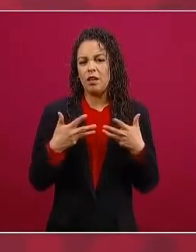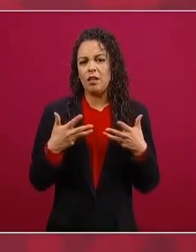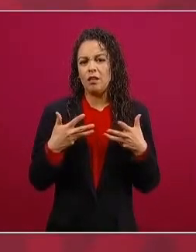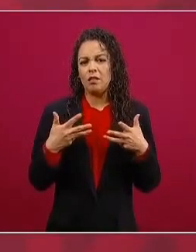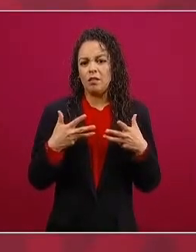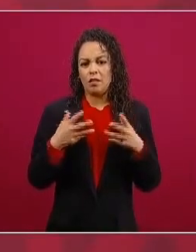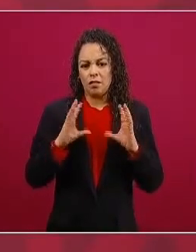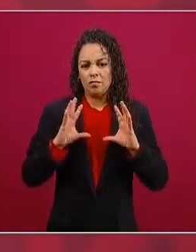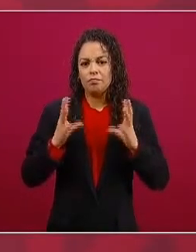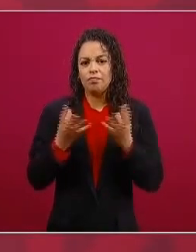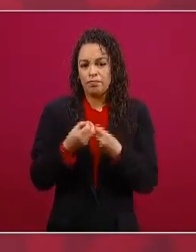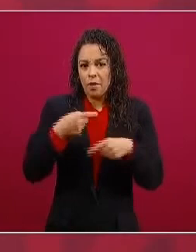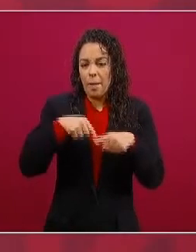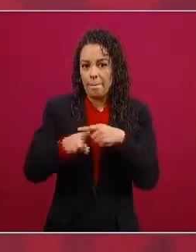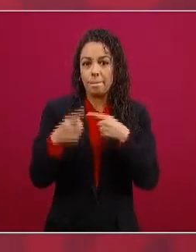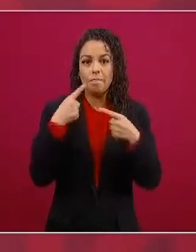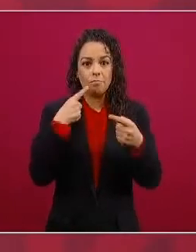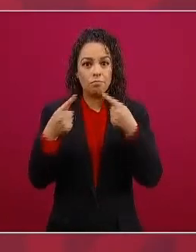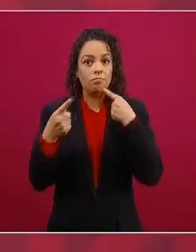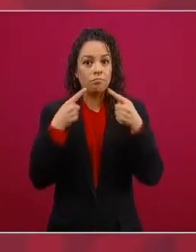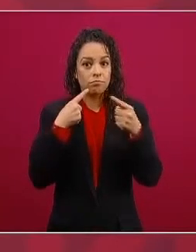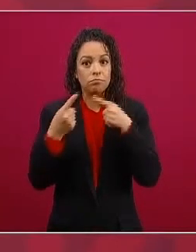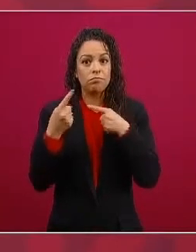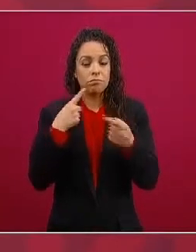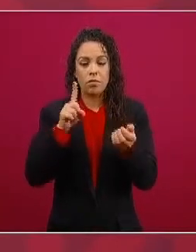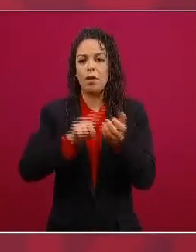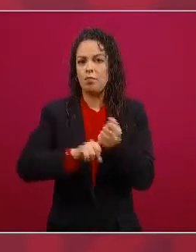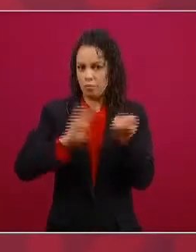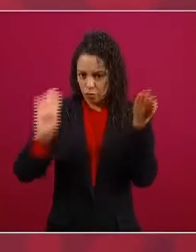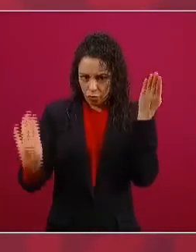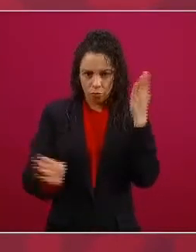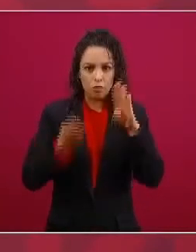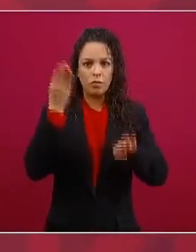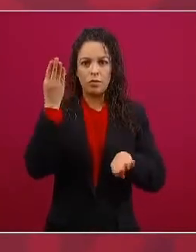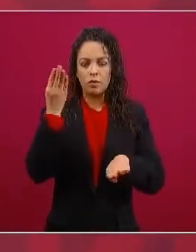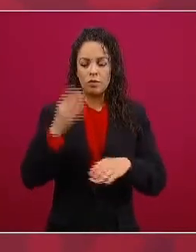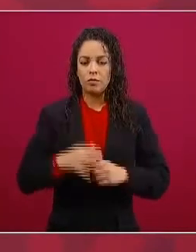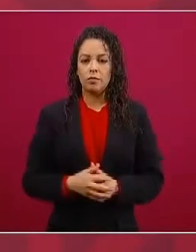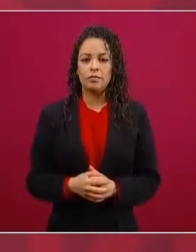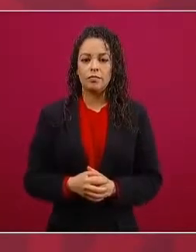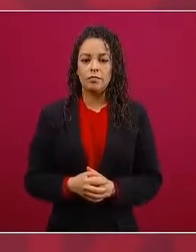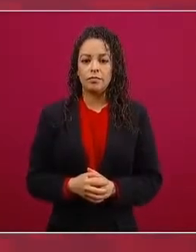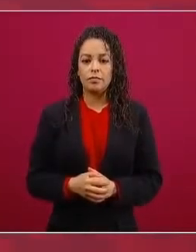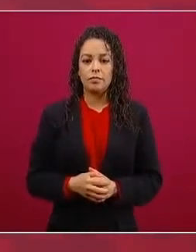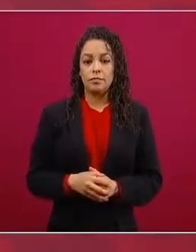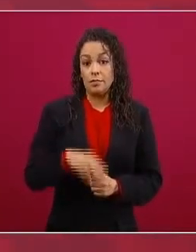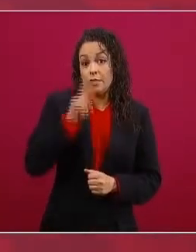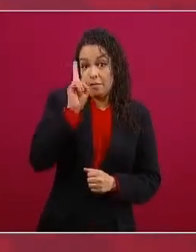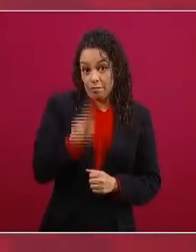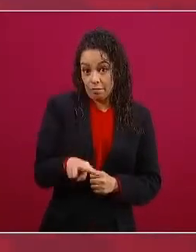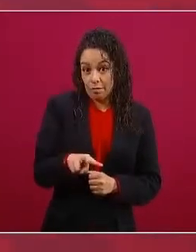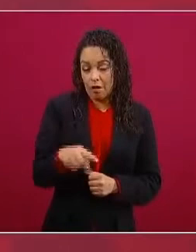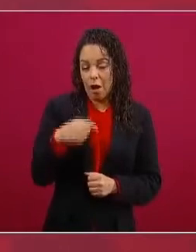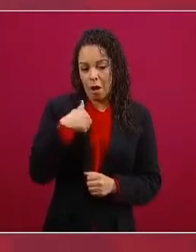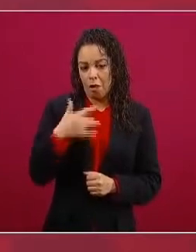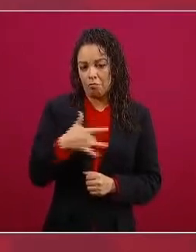debatir en el mundo, nos sentimos orgullosos porque fuimos de los primeros